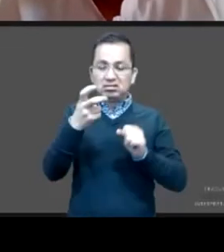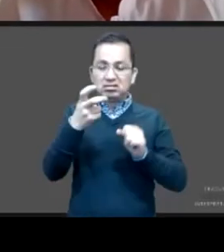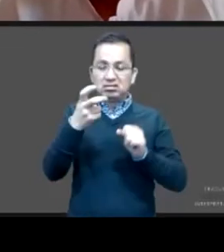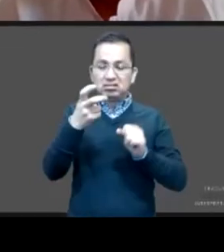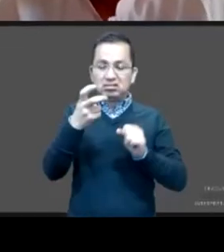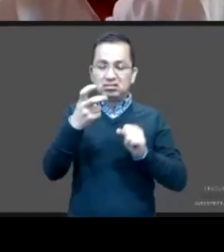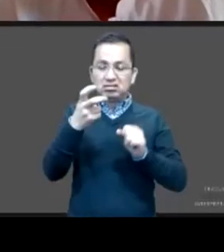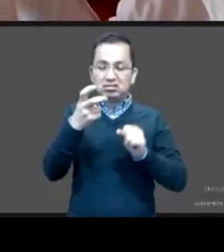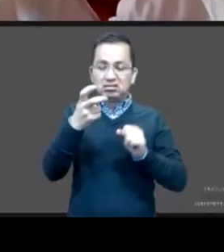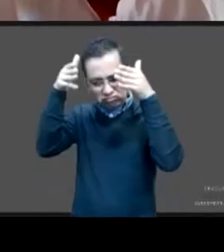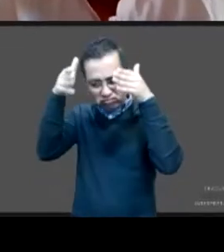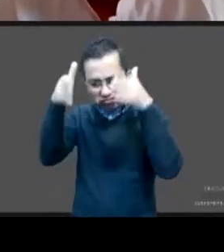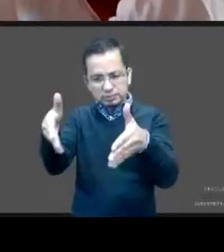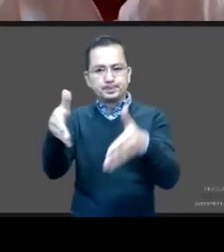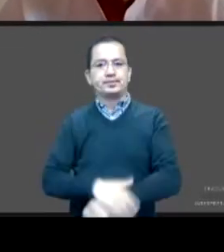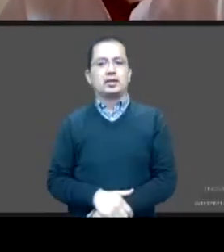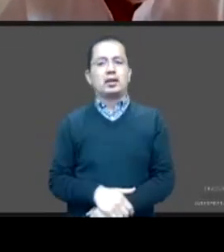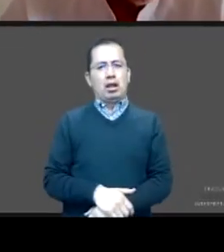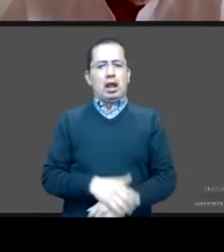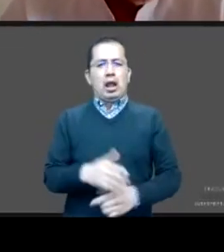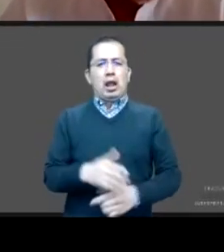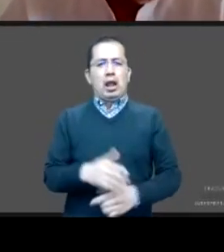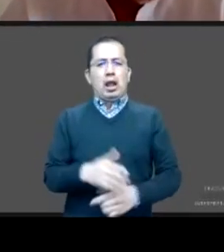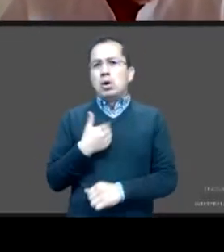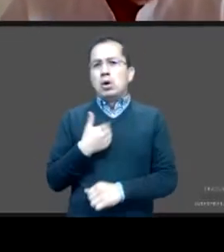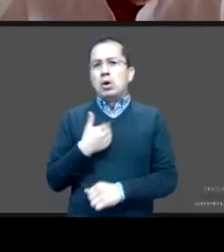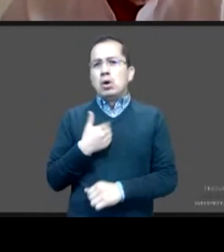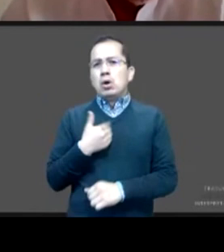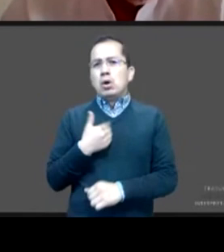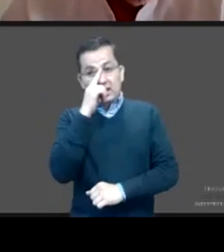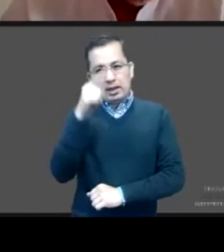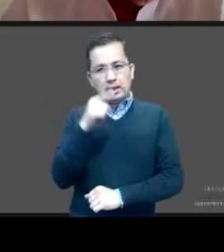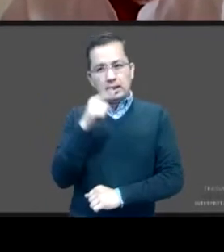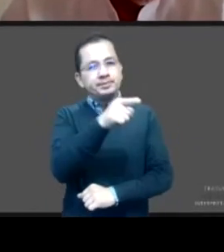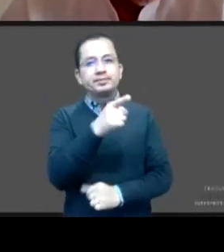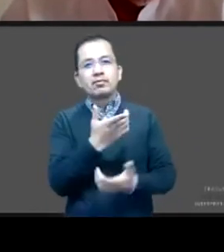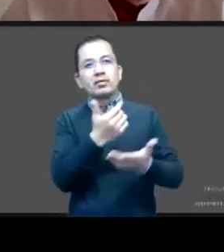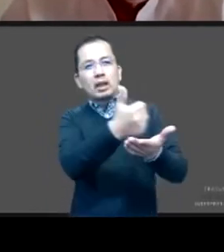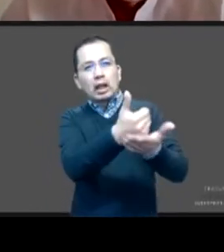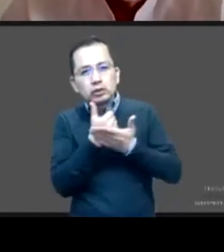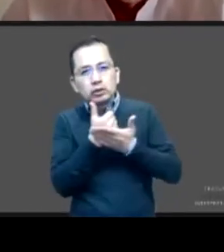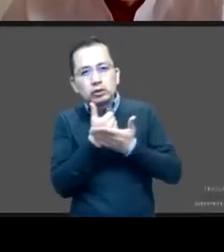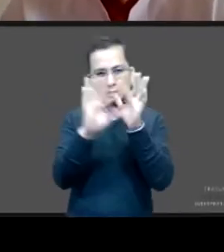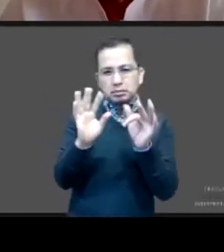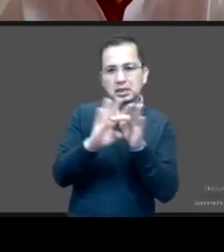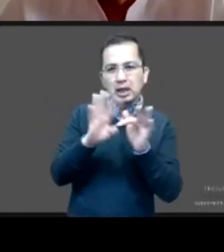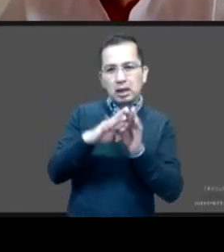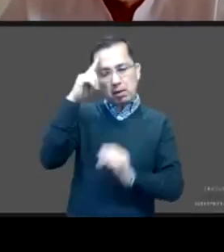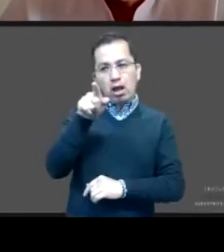ayude a ir ilvanando estos riesgos y consecuencias a Carla